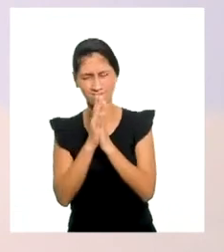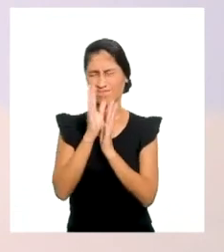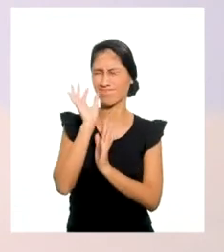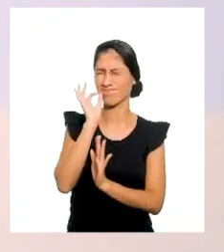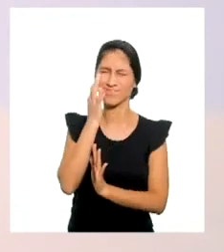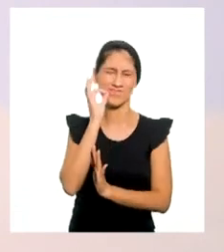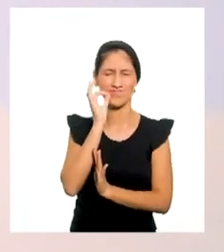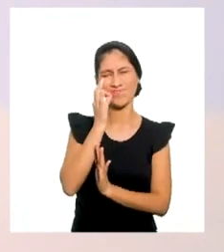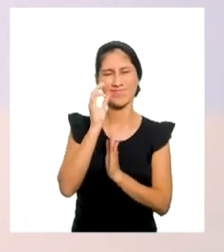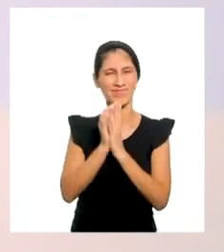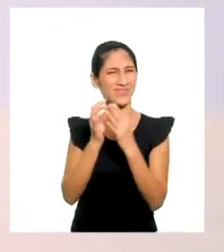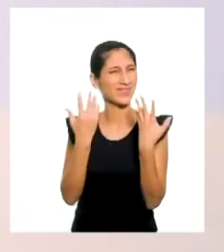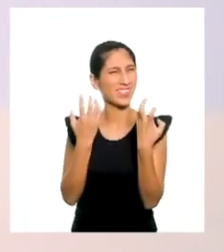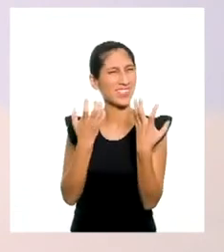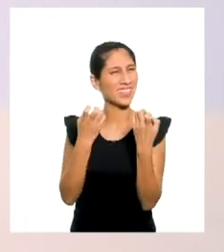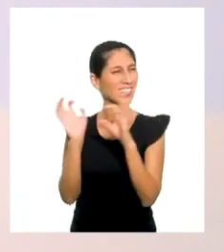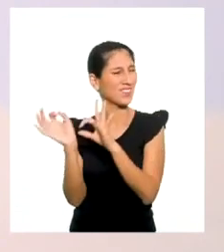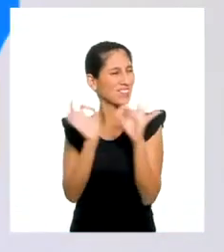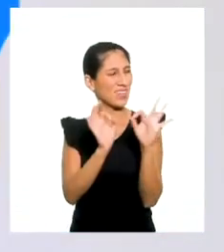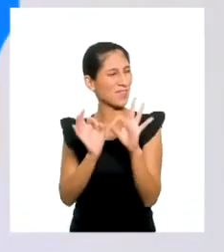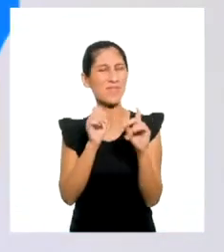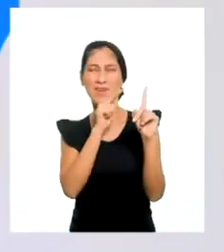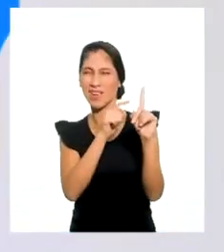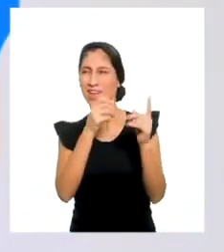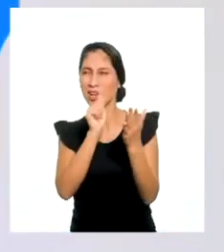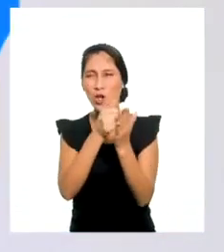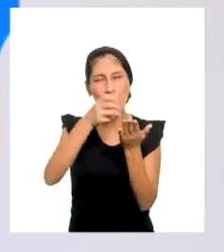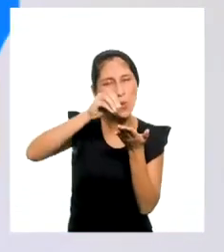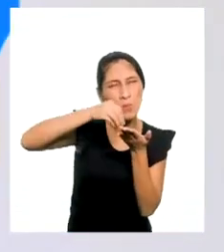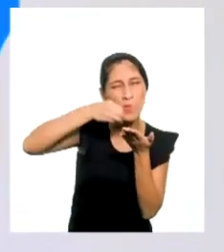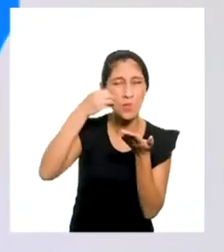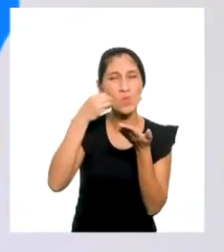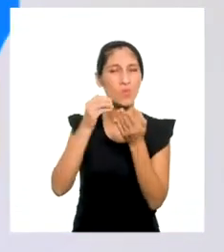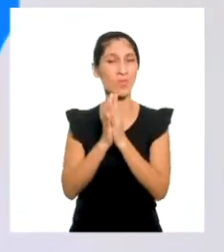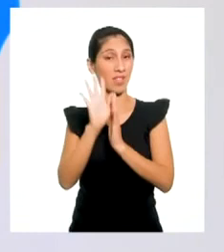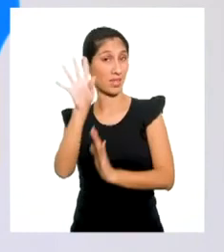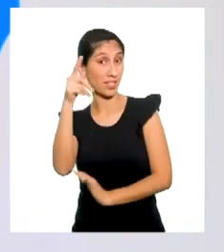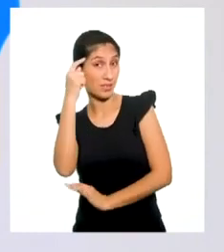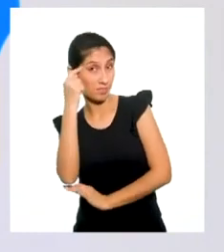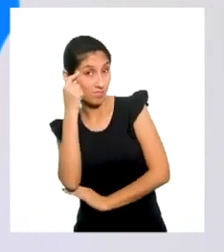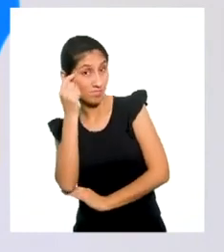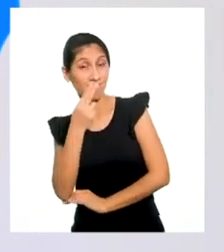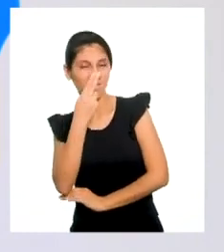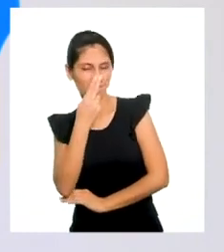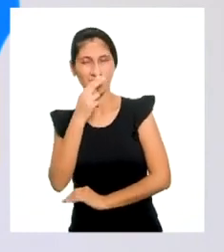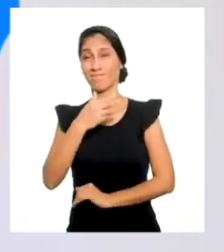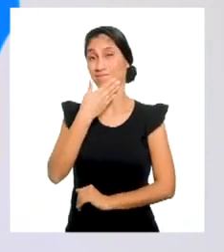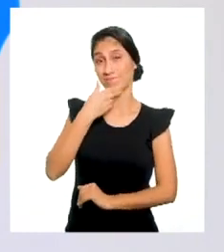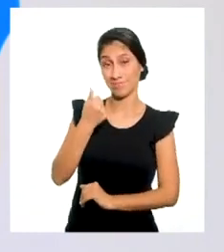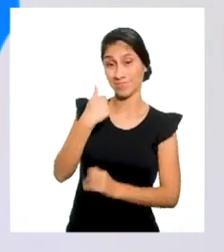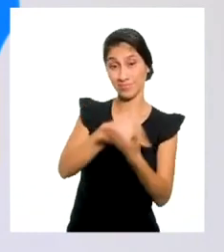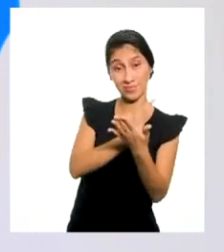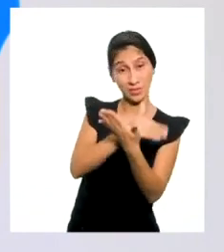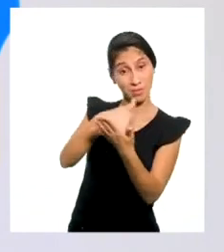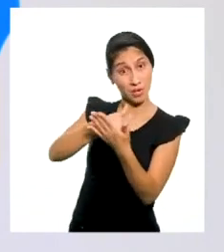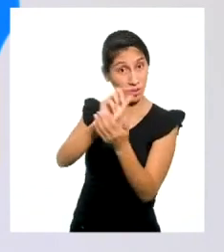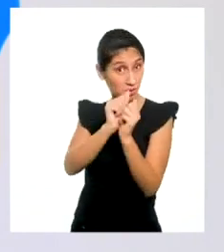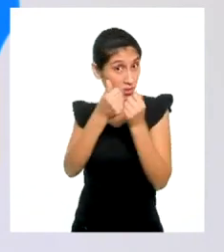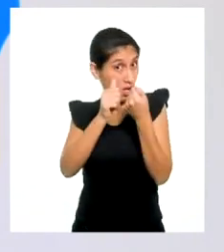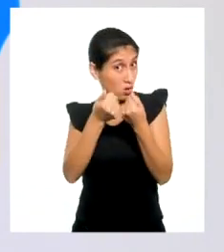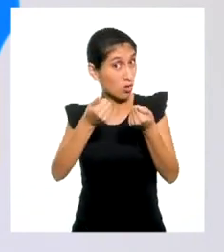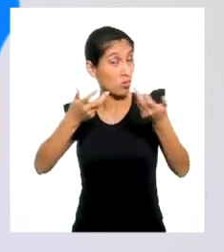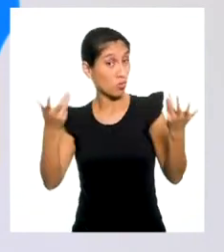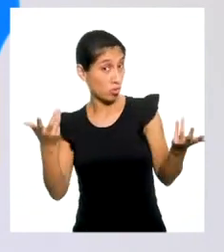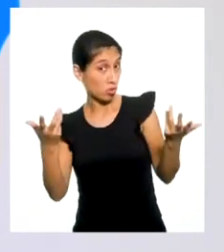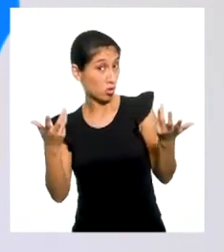Yo quiero lo mismo que se comió Carlos. ¿Y qué te parece, Tocino, si mejor preparas un par de sándwiches, ya que nos ha abierto el